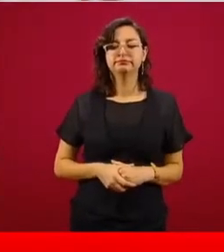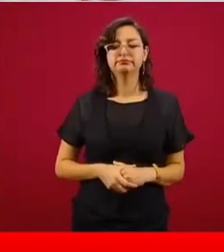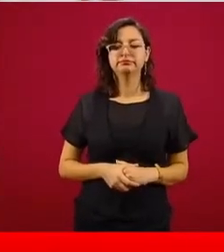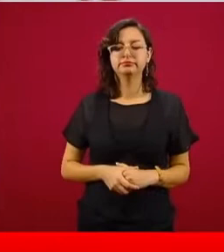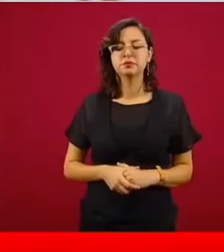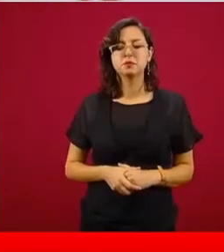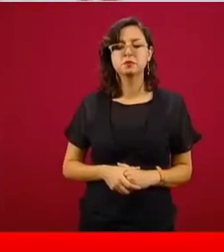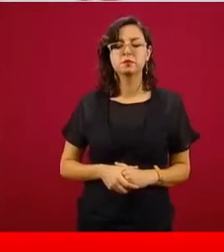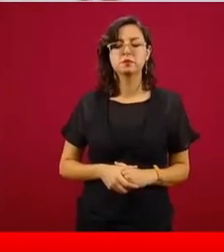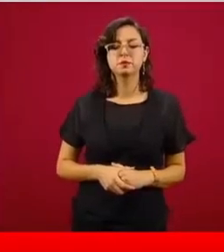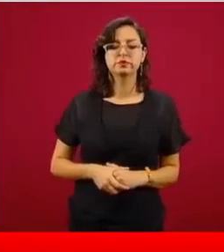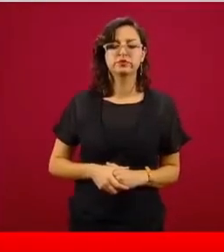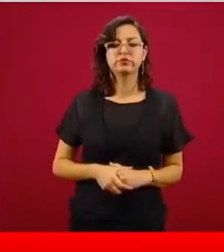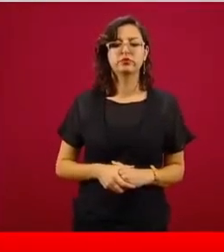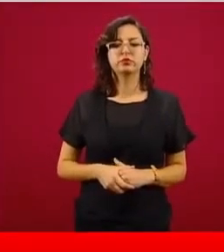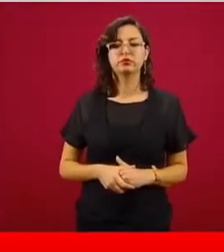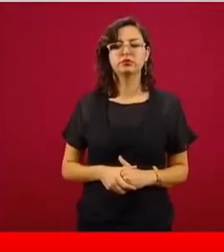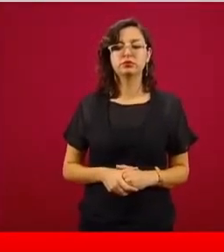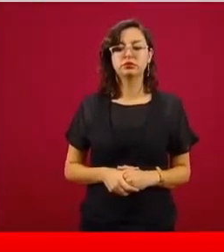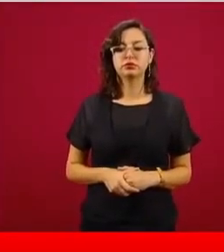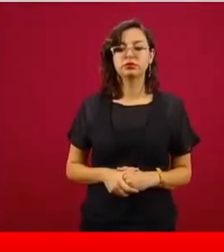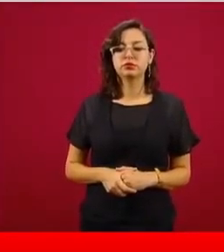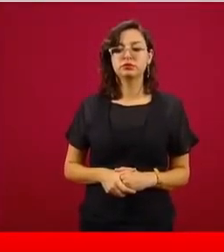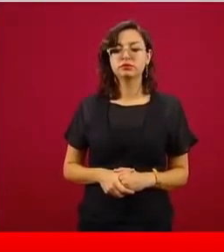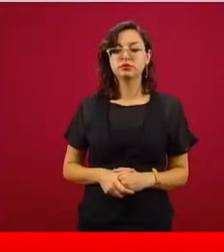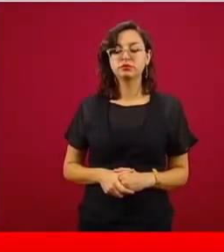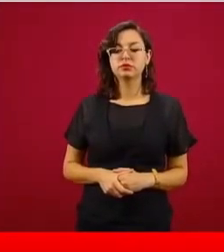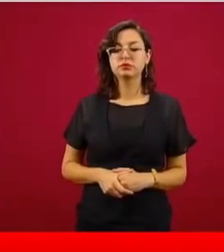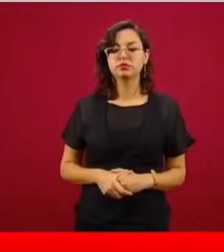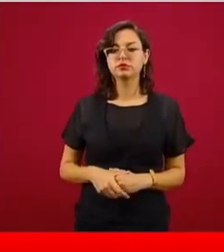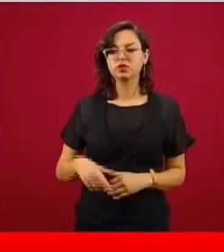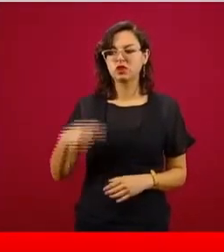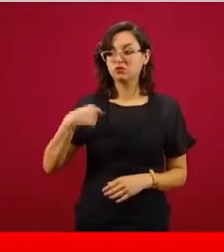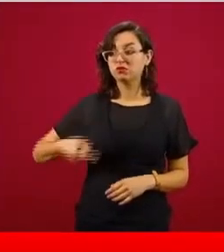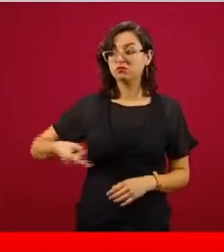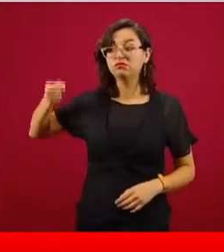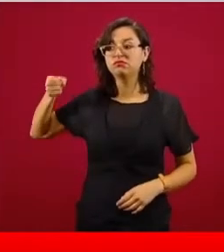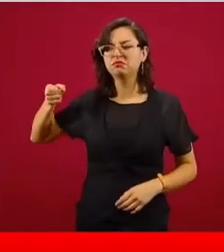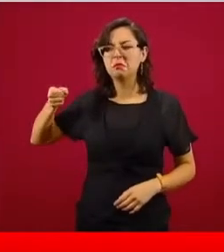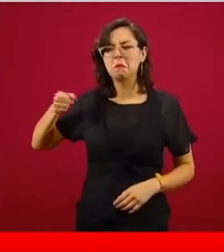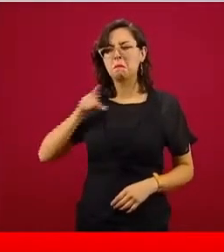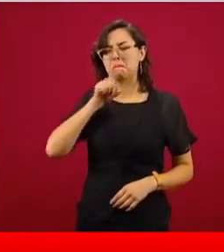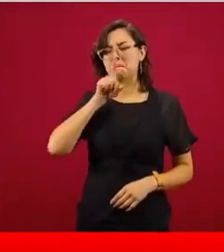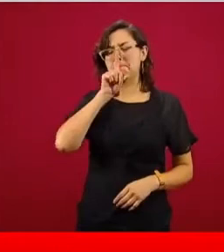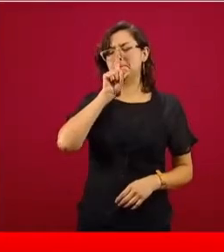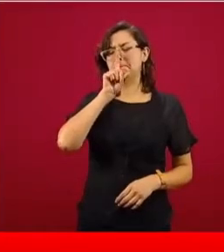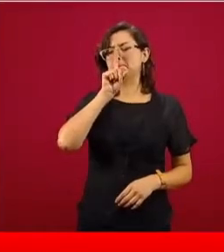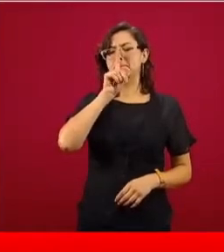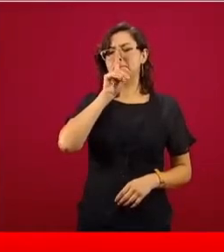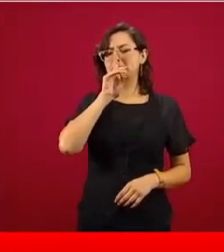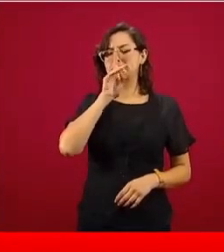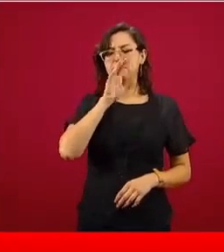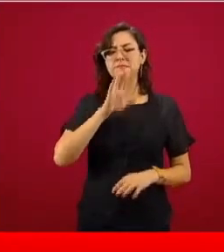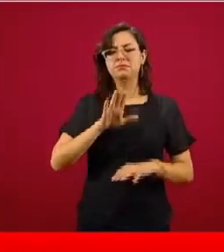No es amenaza, ni siquiera advertencia, es